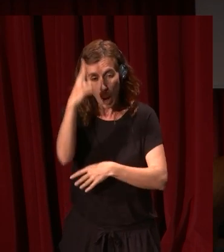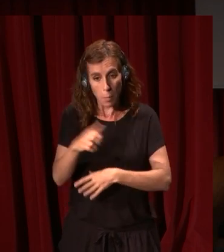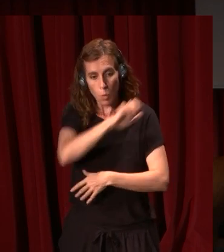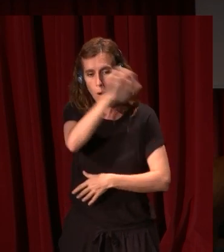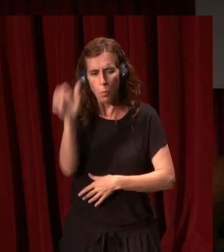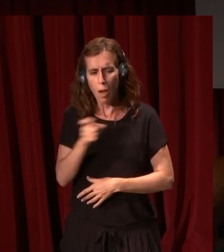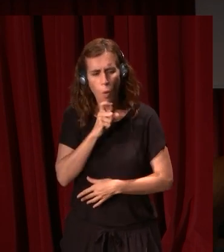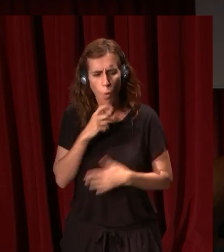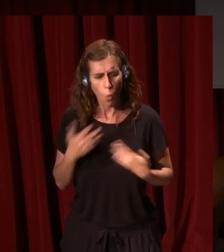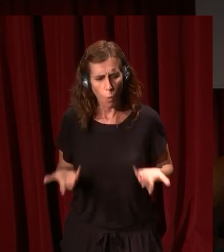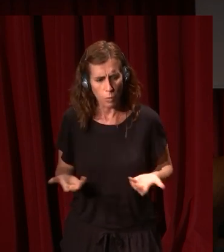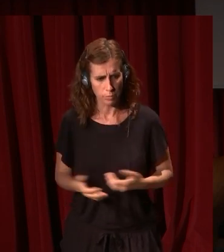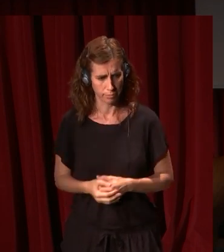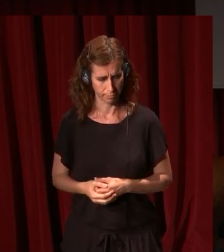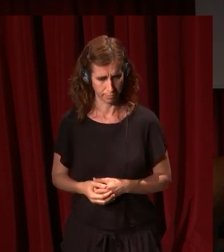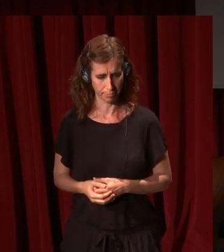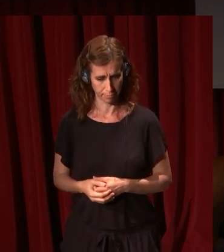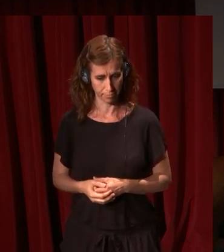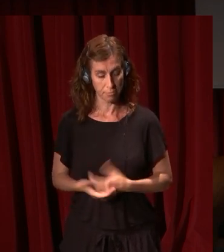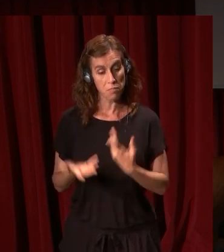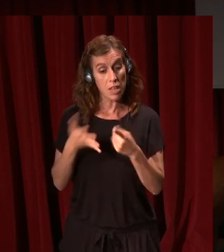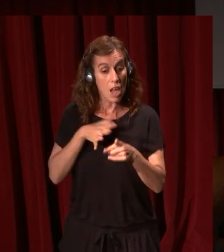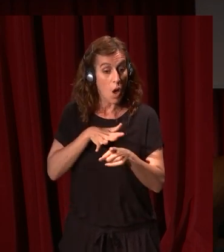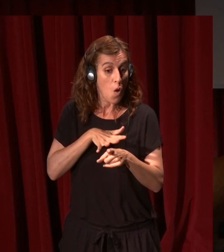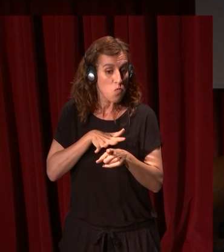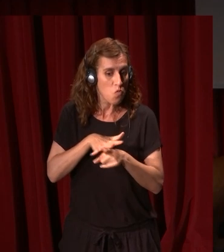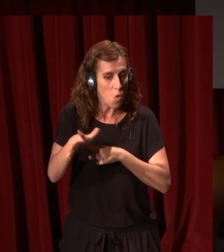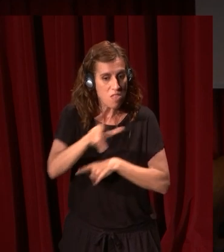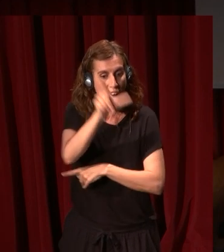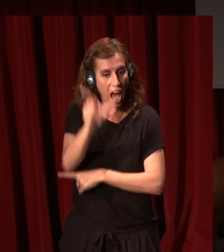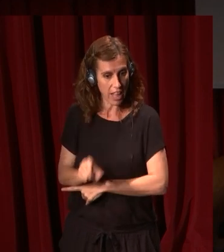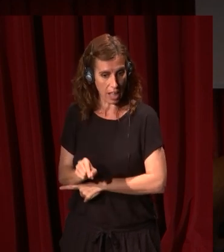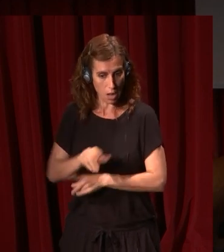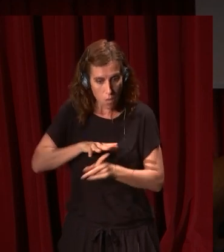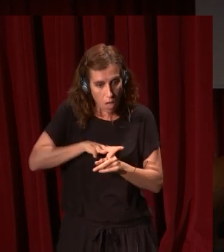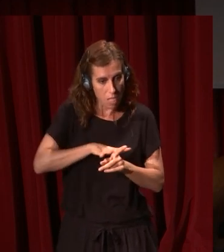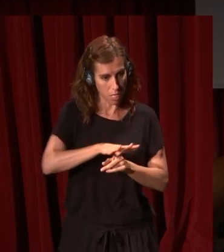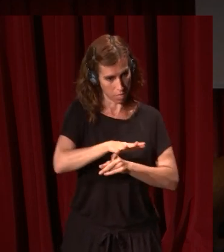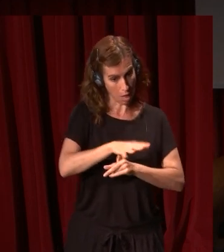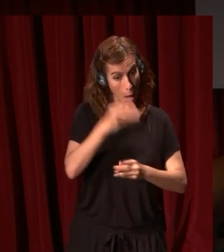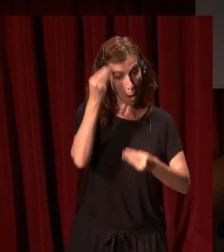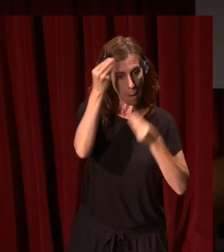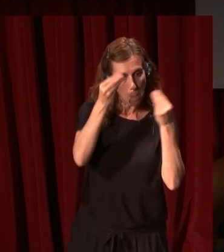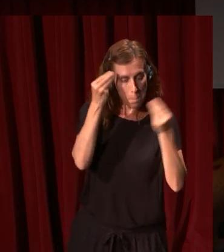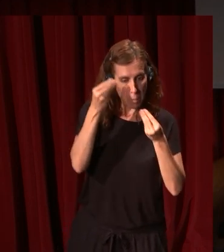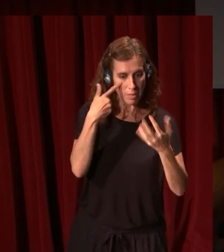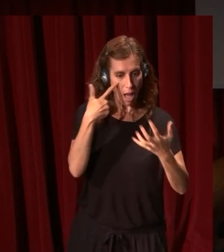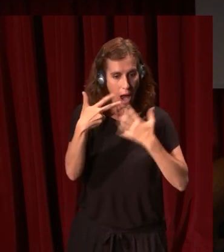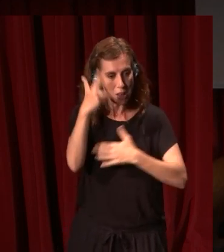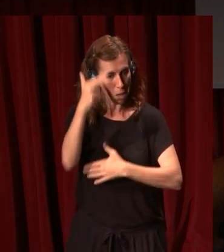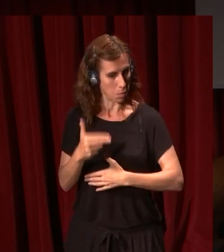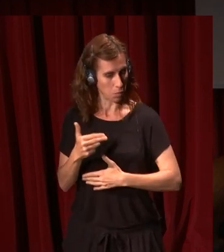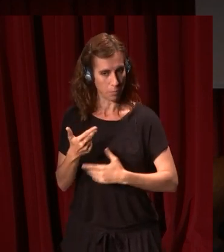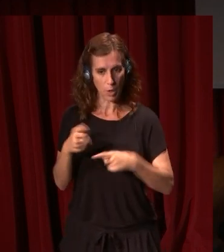Pues se fundamenta fundamentalmente en la influencia de lo italiano. Pensar en el arte de la pintura como una especie de industria de